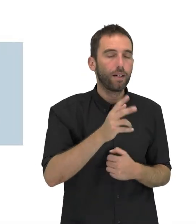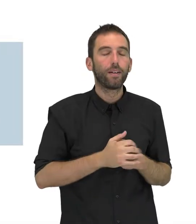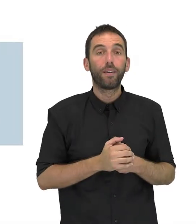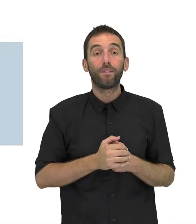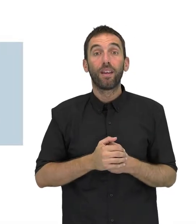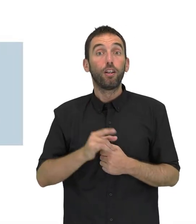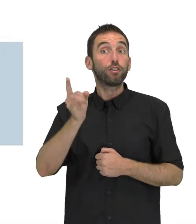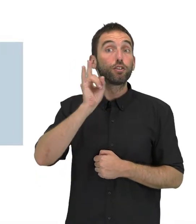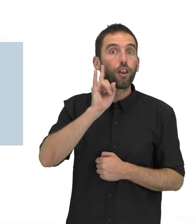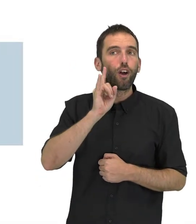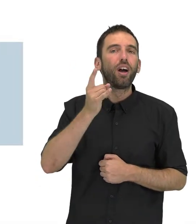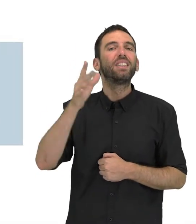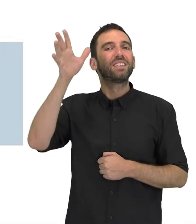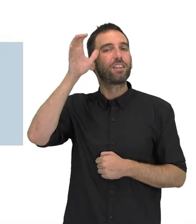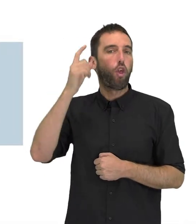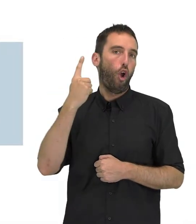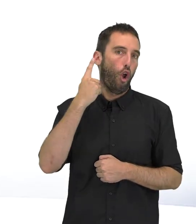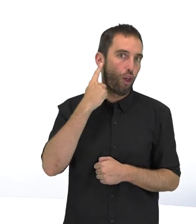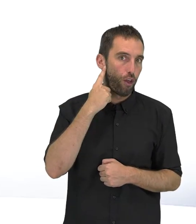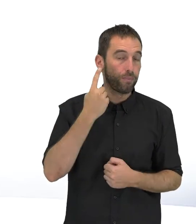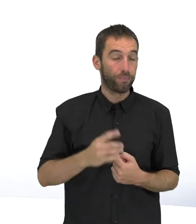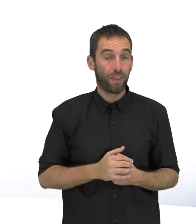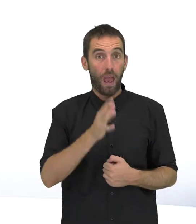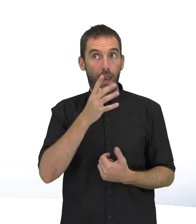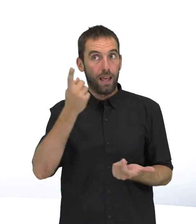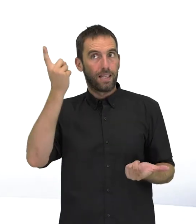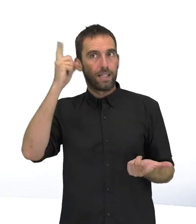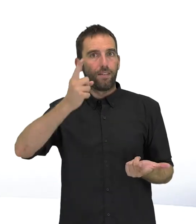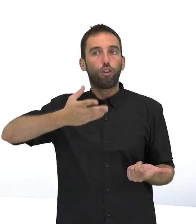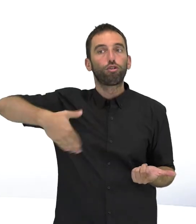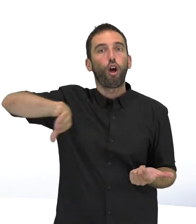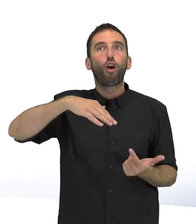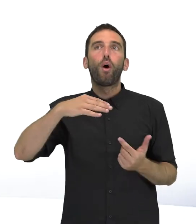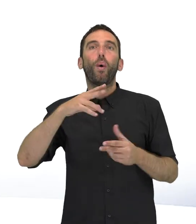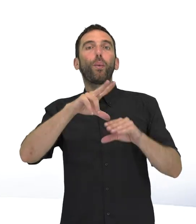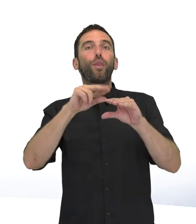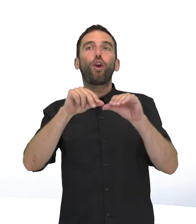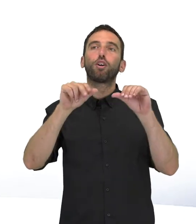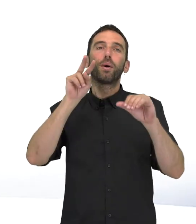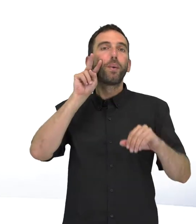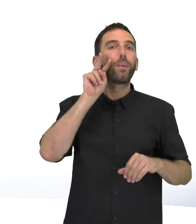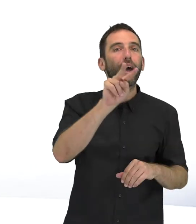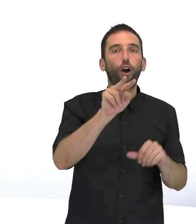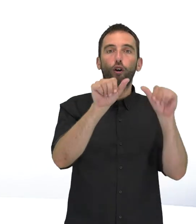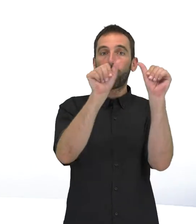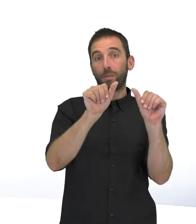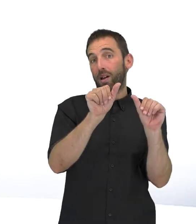se percibe por el sentido del oído. Ahora que sabemos que no todo el mundo usa los vídeos de la misma manera y que estamos de